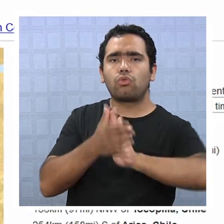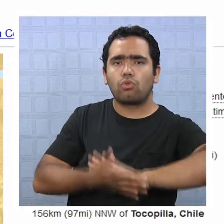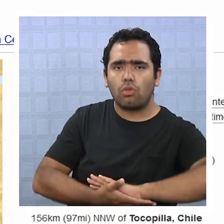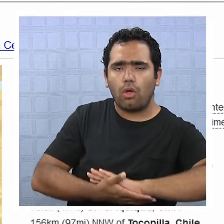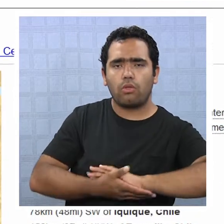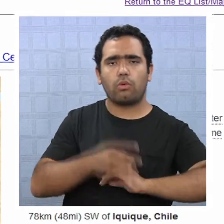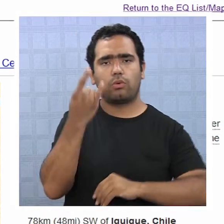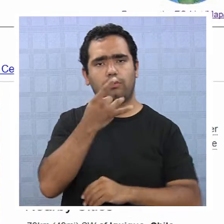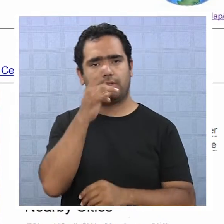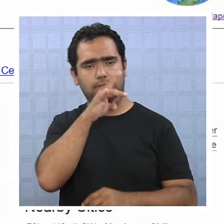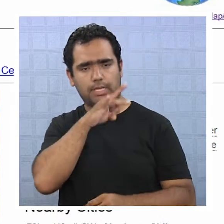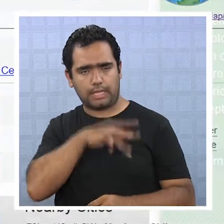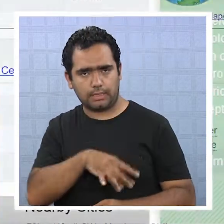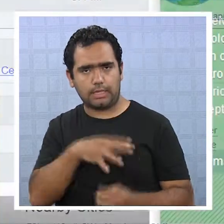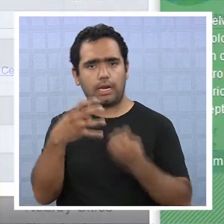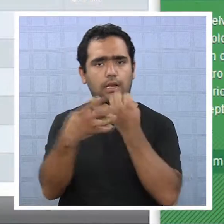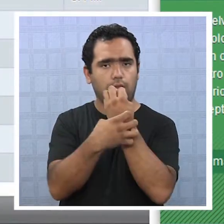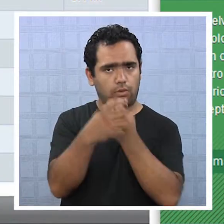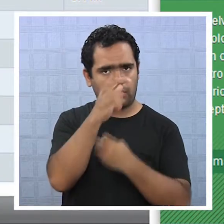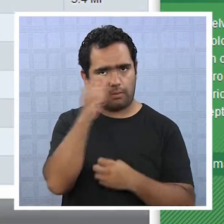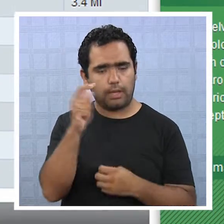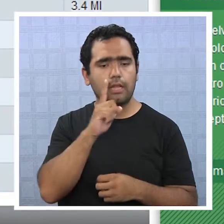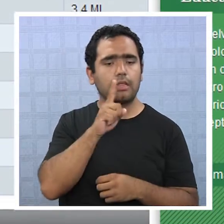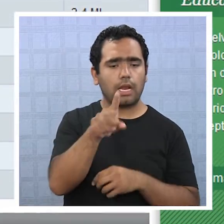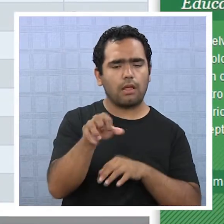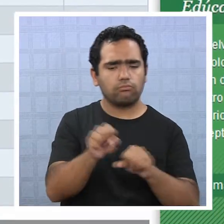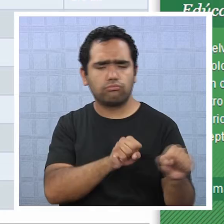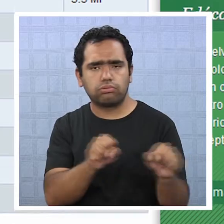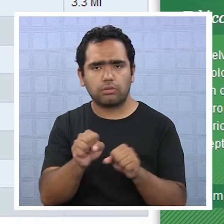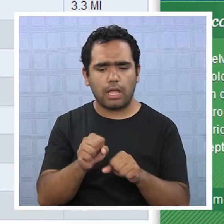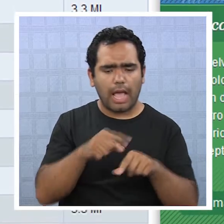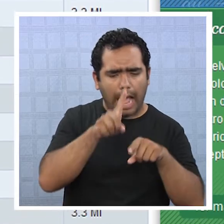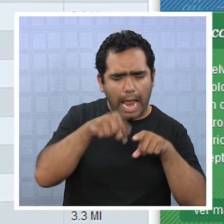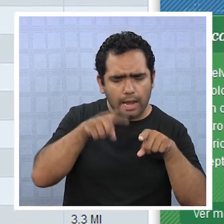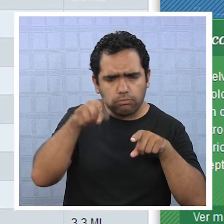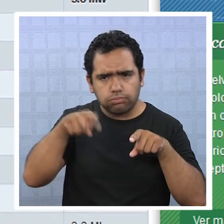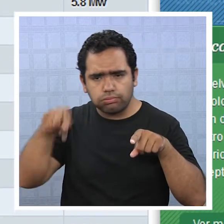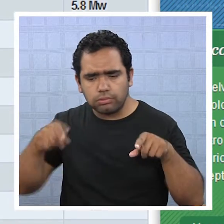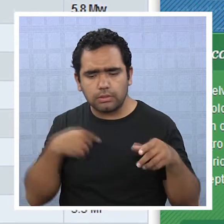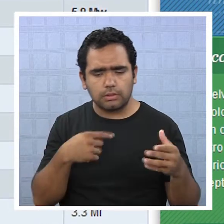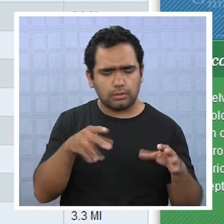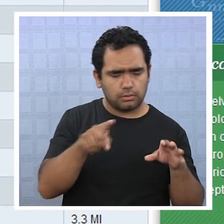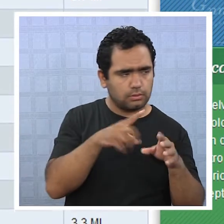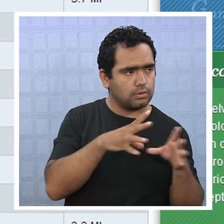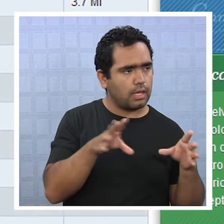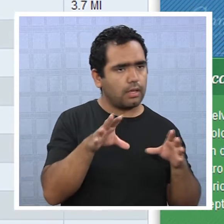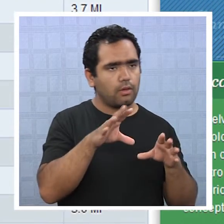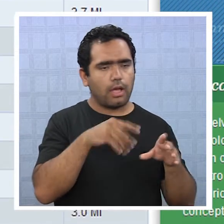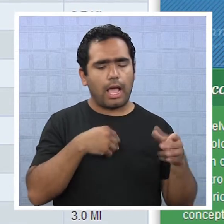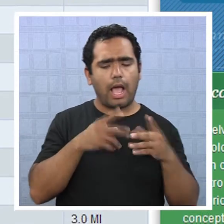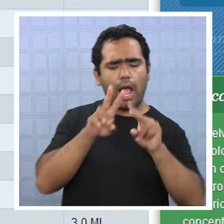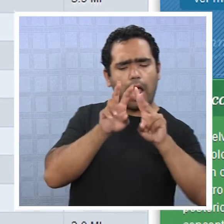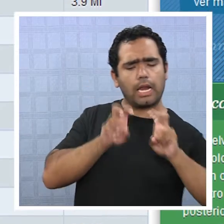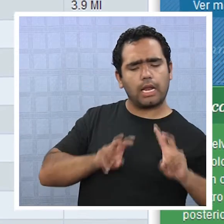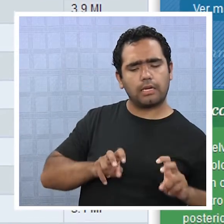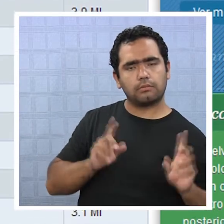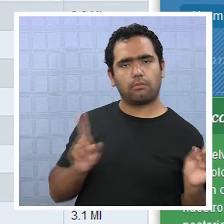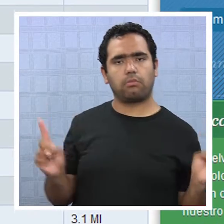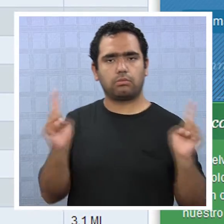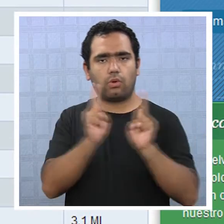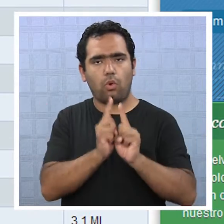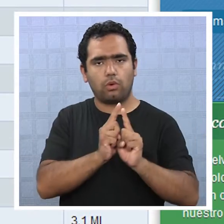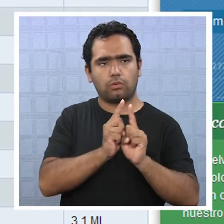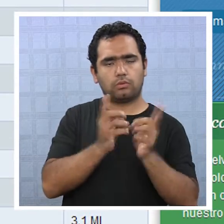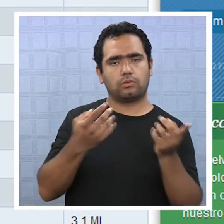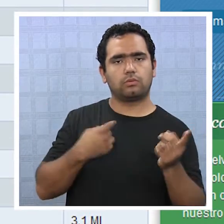es tomar todos los sismógrafos que tienen la Universidad de Chile en la región, o en la, digamos, en Chile, y analiza todo eso para poder llegar a una conclusión final que